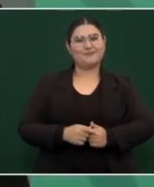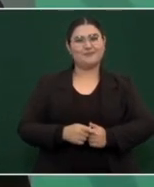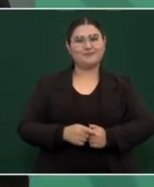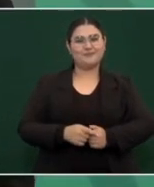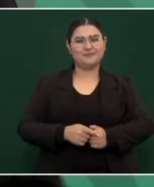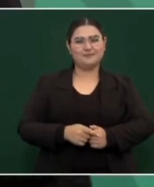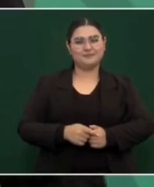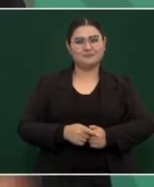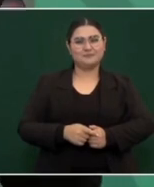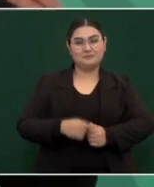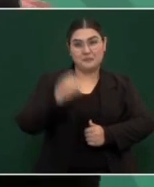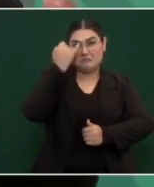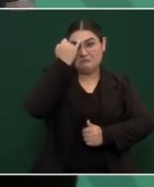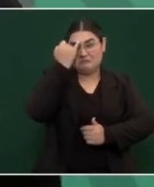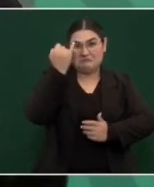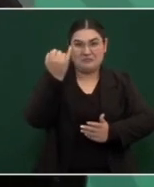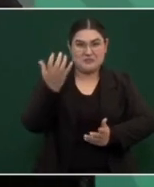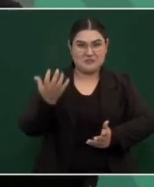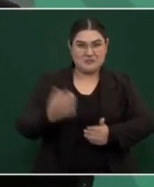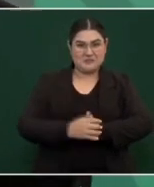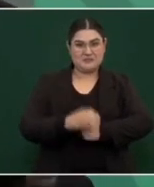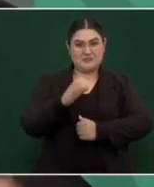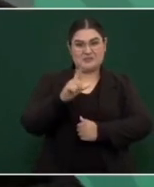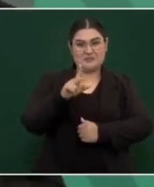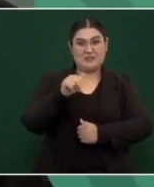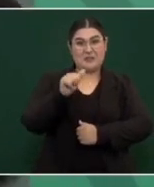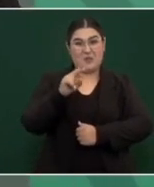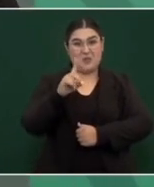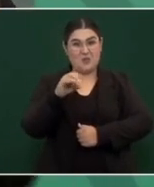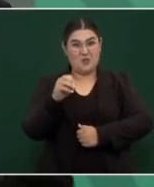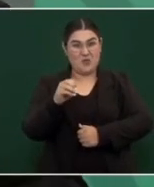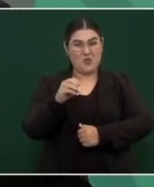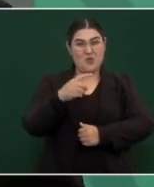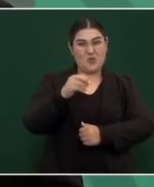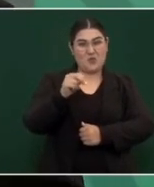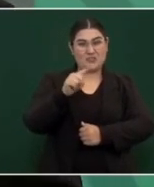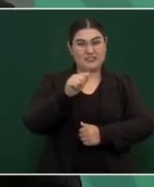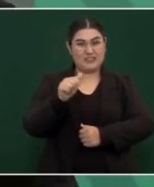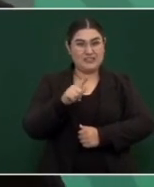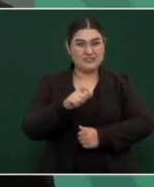Imagínense, Claudio X. González, todos ellos,